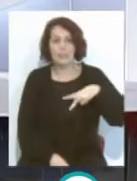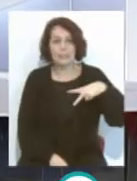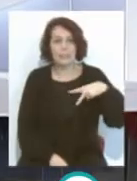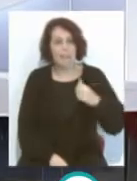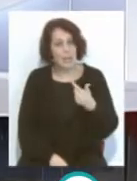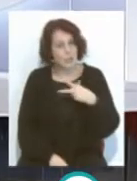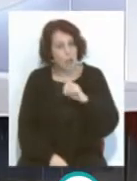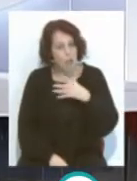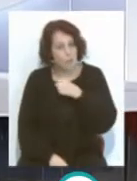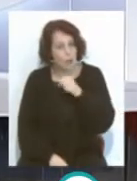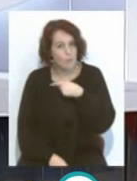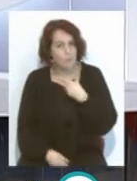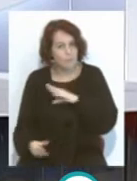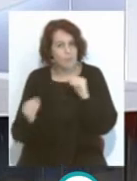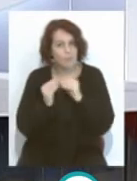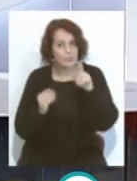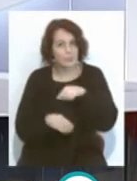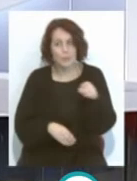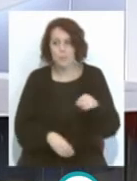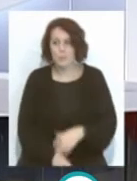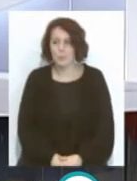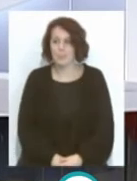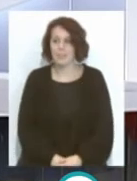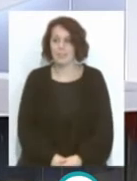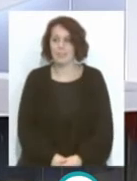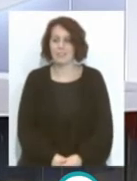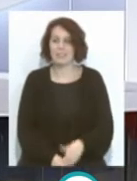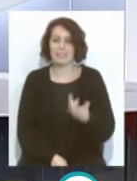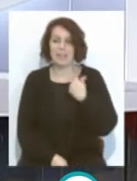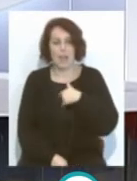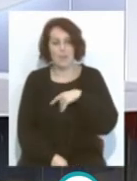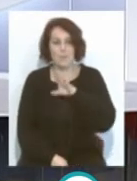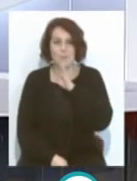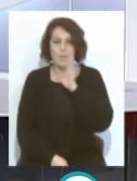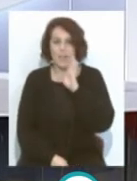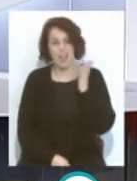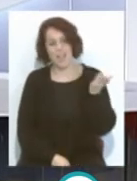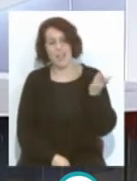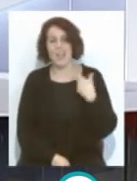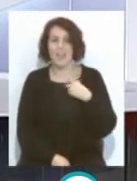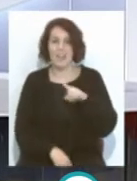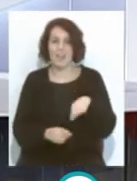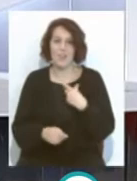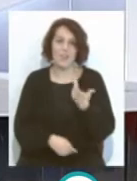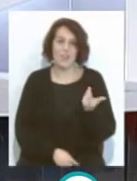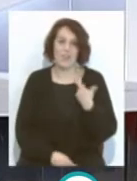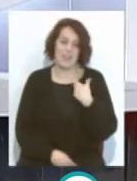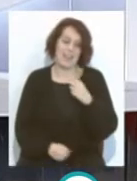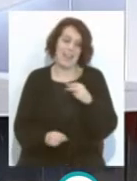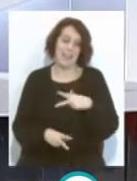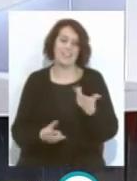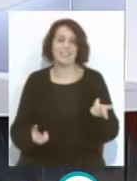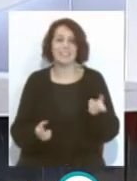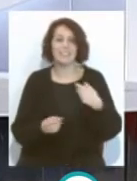Ignacio Limón? Lara por mamá. Muy buenas noches. Eso te voy a olvidar que sin amparo después. Amparito no es que.